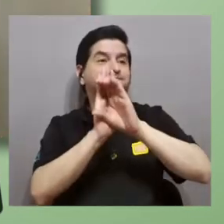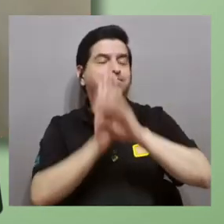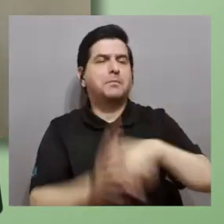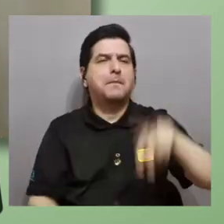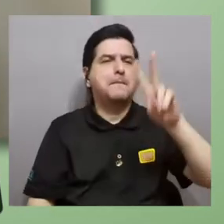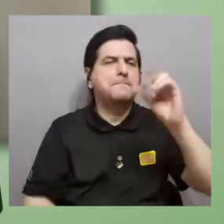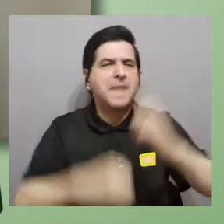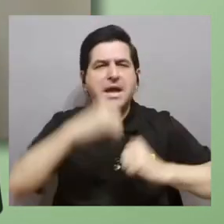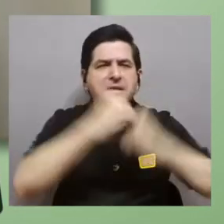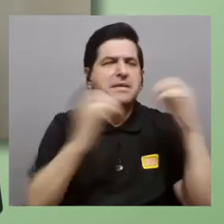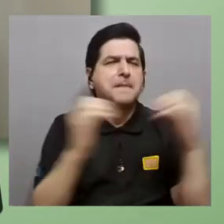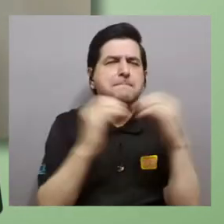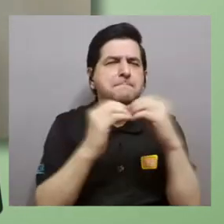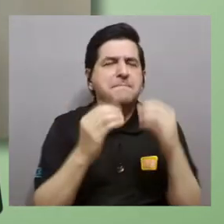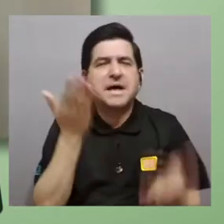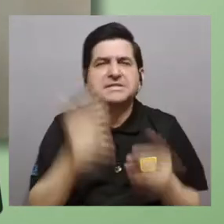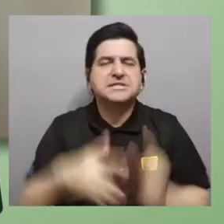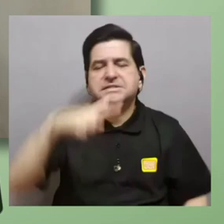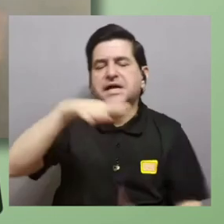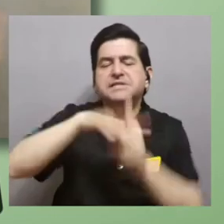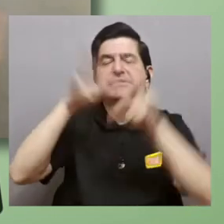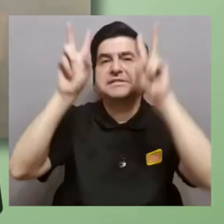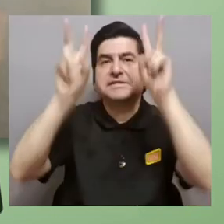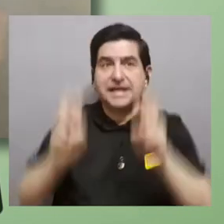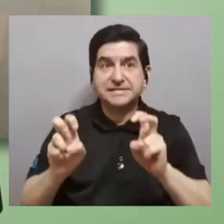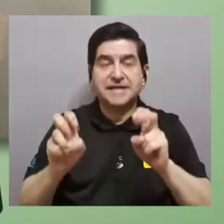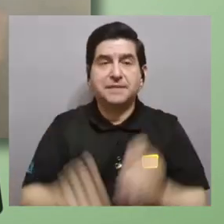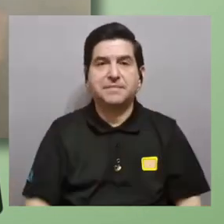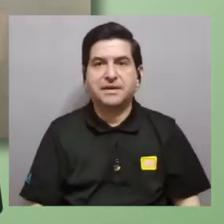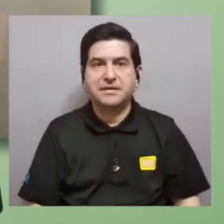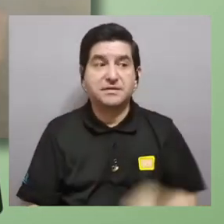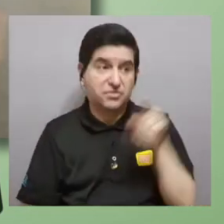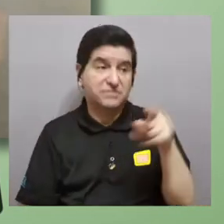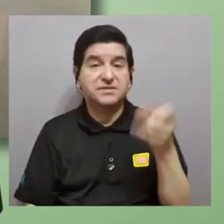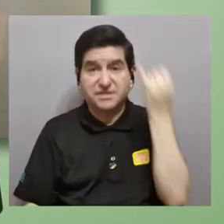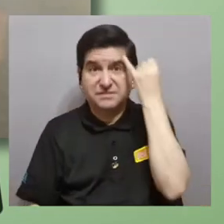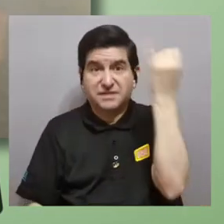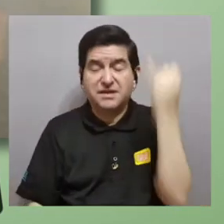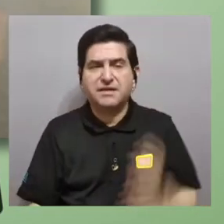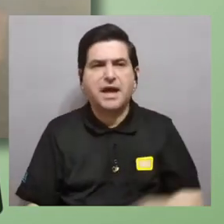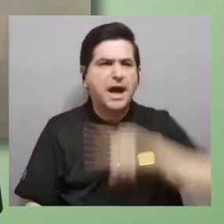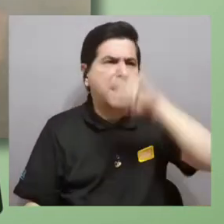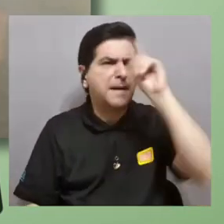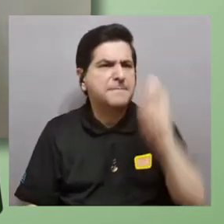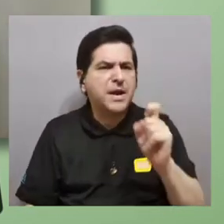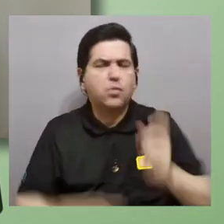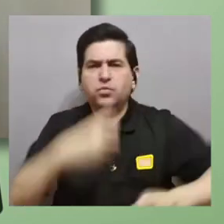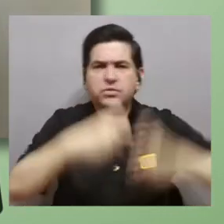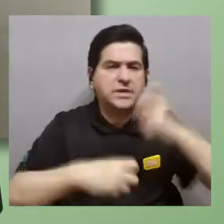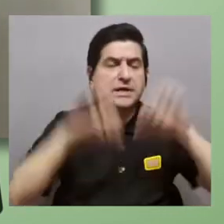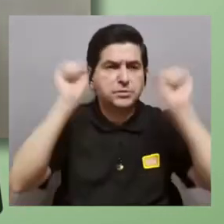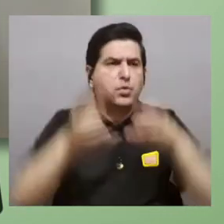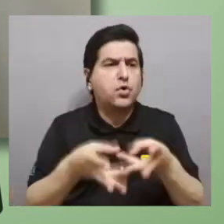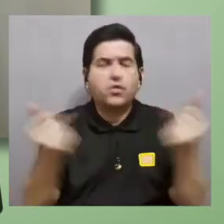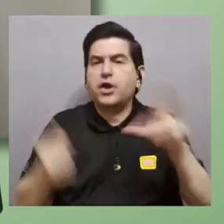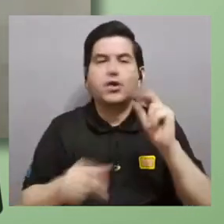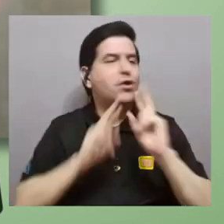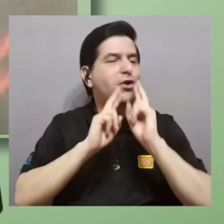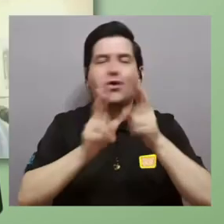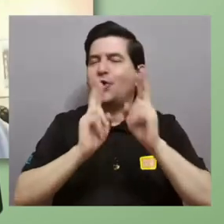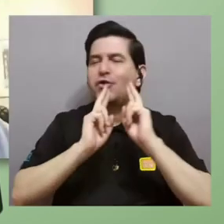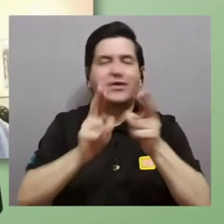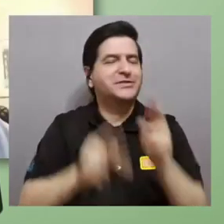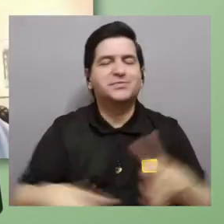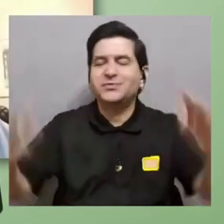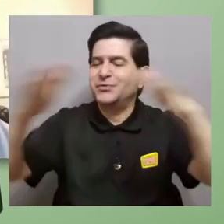estructuras más probables de estar en el examen entonces podemos comenzar por ahí generar preguntas y problemas para que resuelvan y no darle las respuestas en